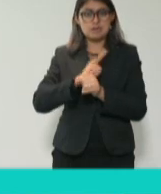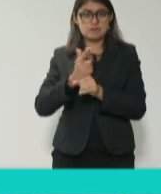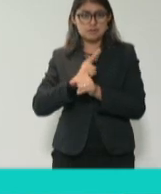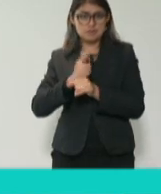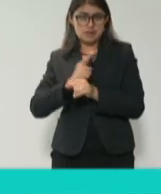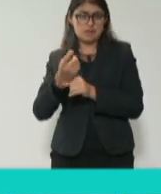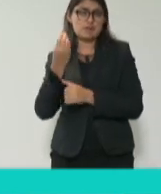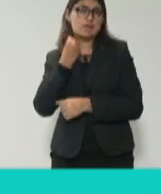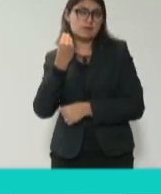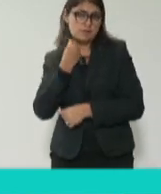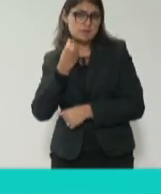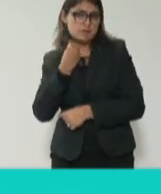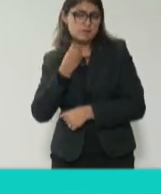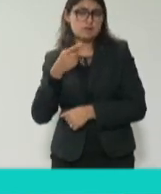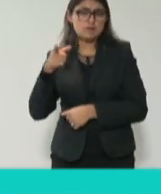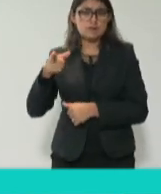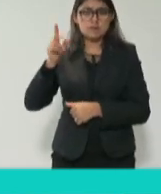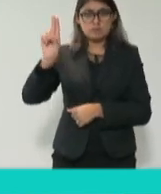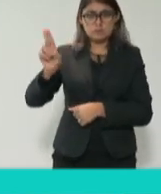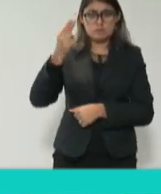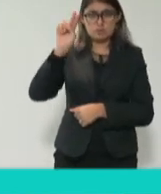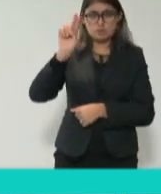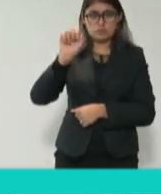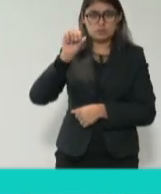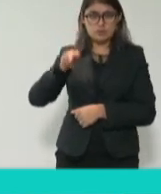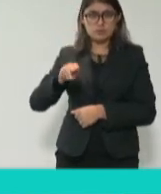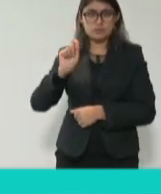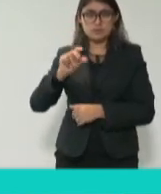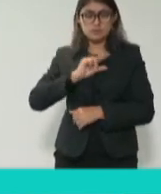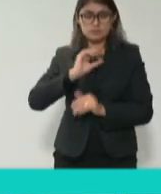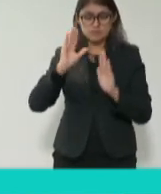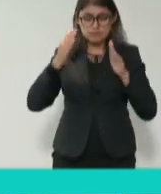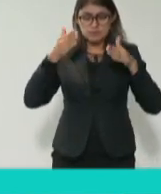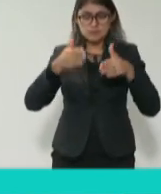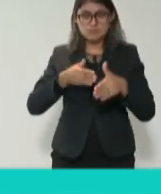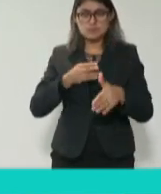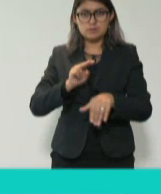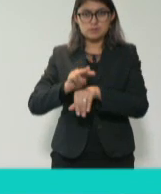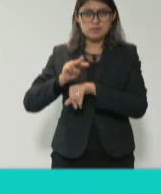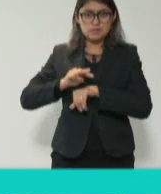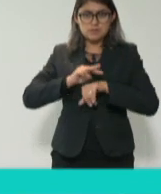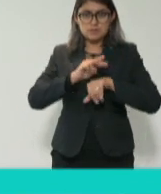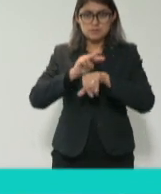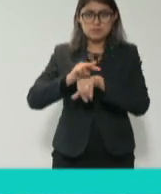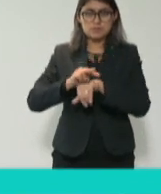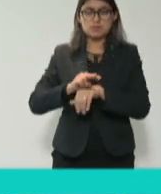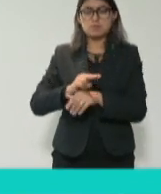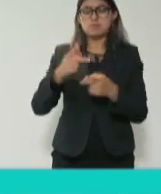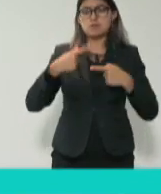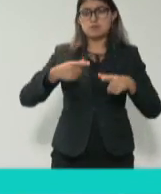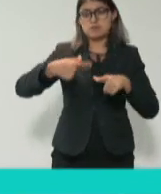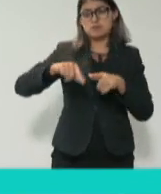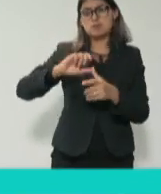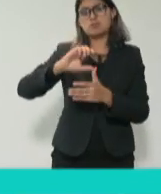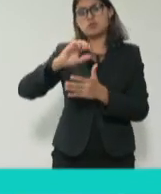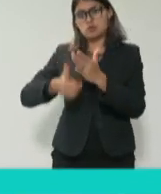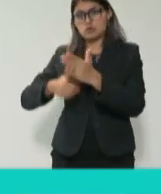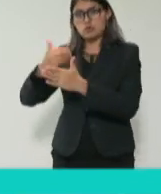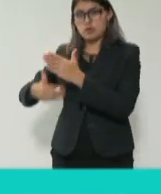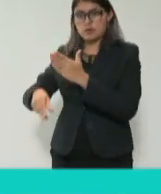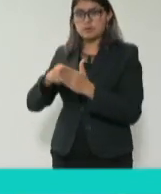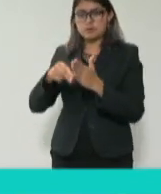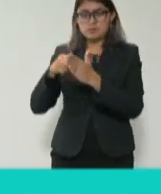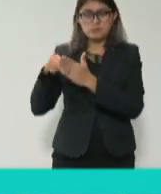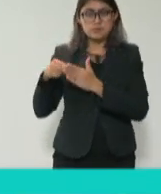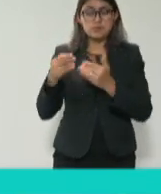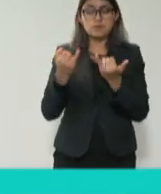más de 10 años de experiencia es especialista en el monitoreo ciudadano de contrataciones públicas actualmente coordina